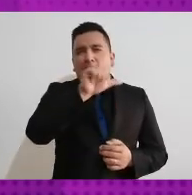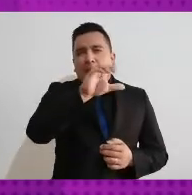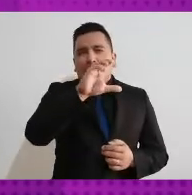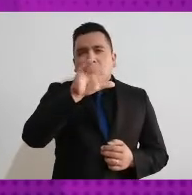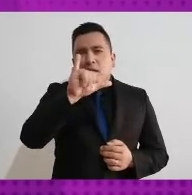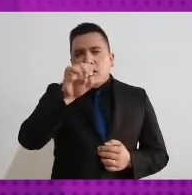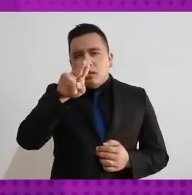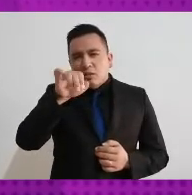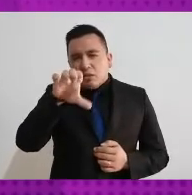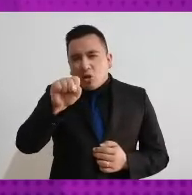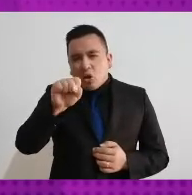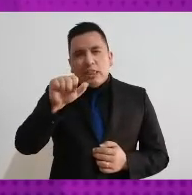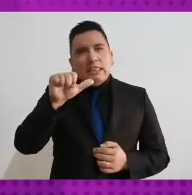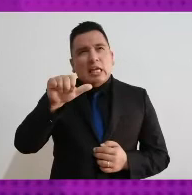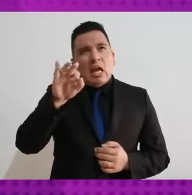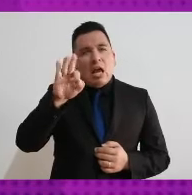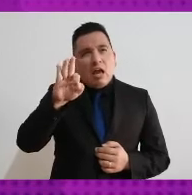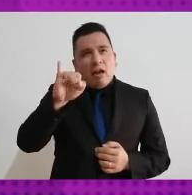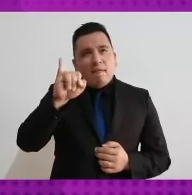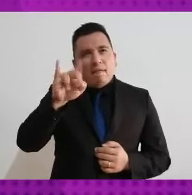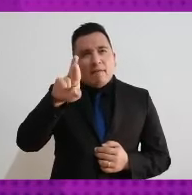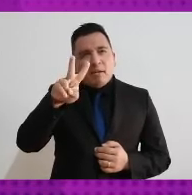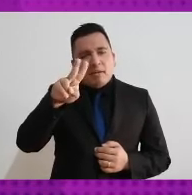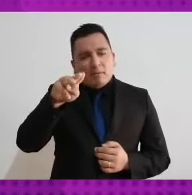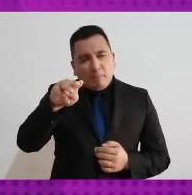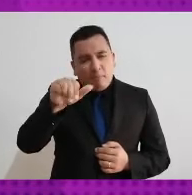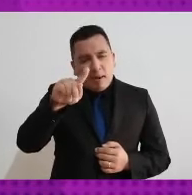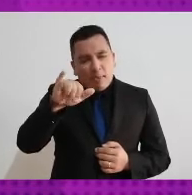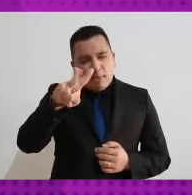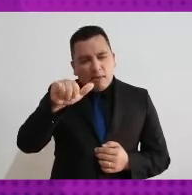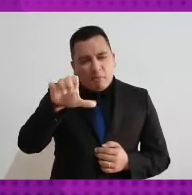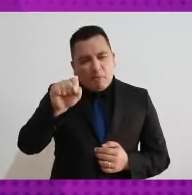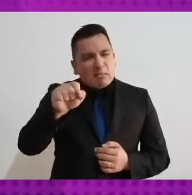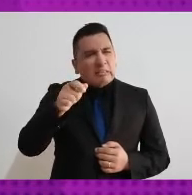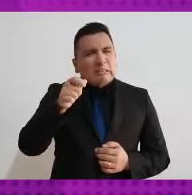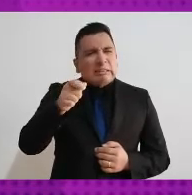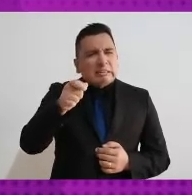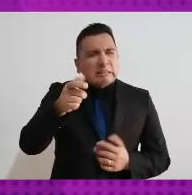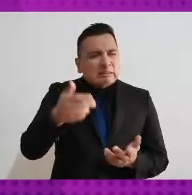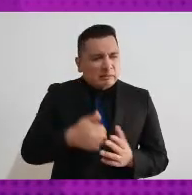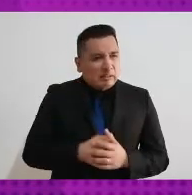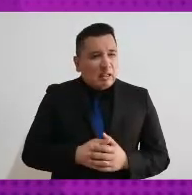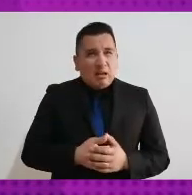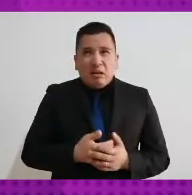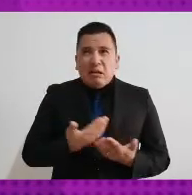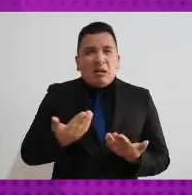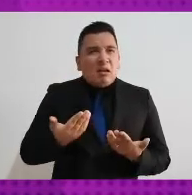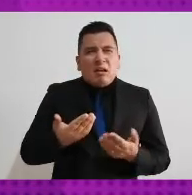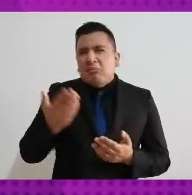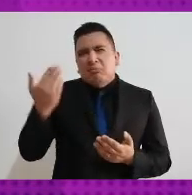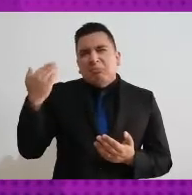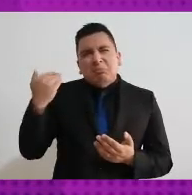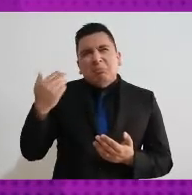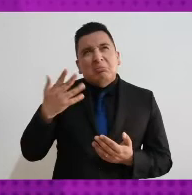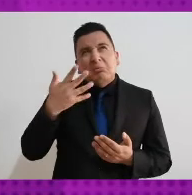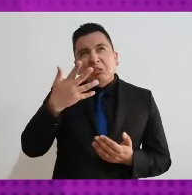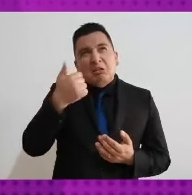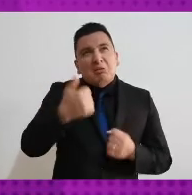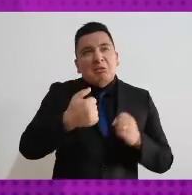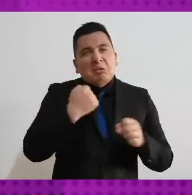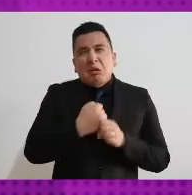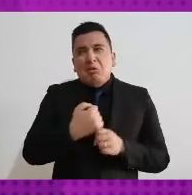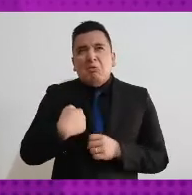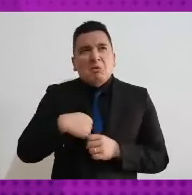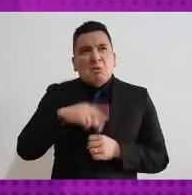en lo personal hace algunos que serán cinco o seis años no era tan común escuchar